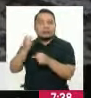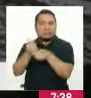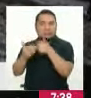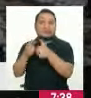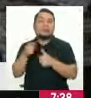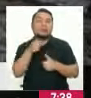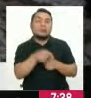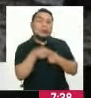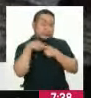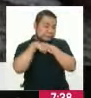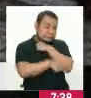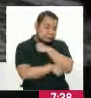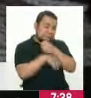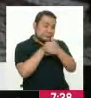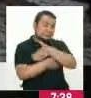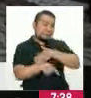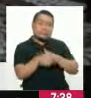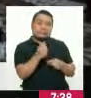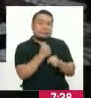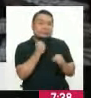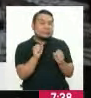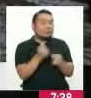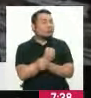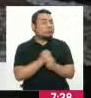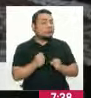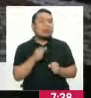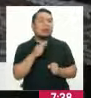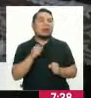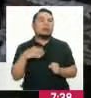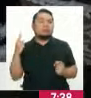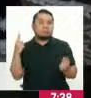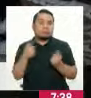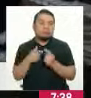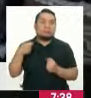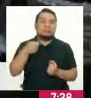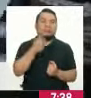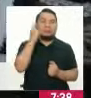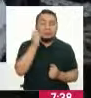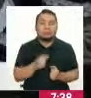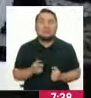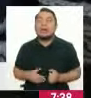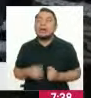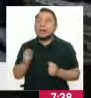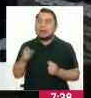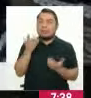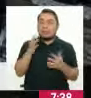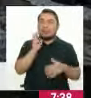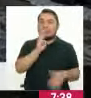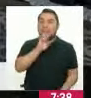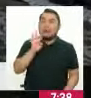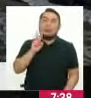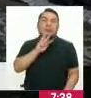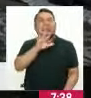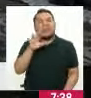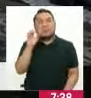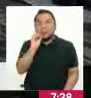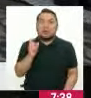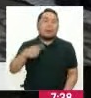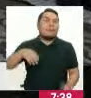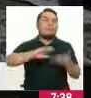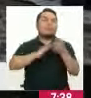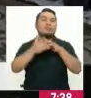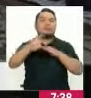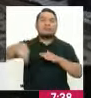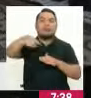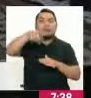para poder llegar a estos 300.000 peruanos. Estamos trabajando casi al 25%, 24% de una población que